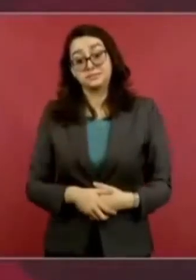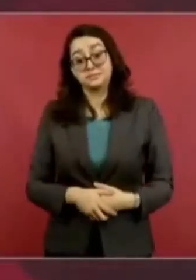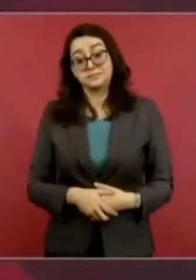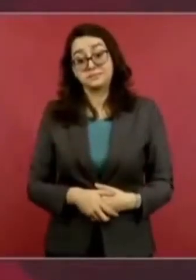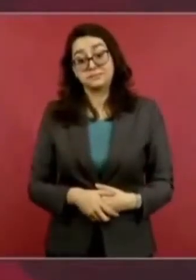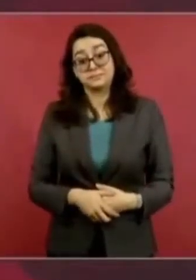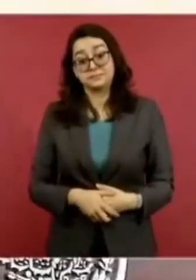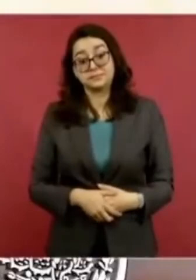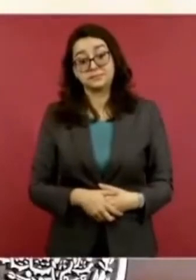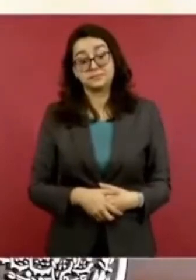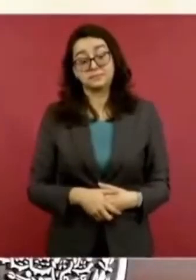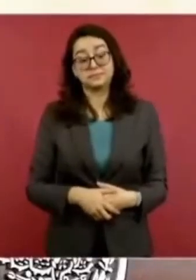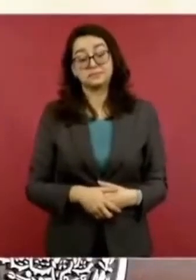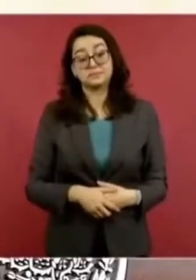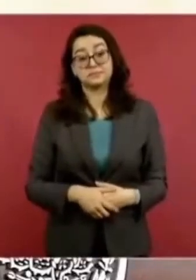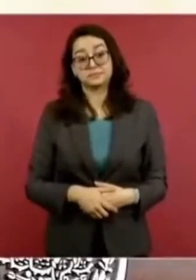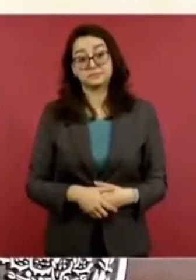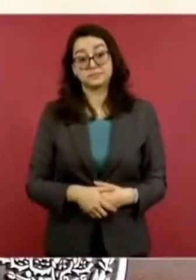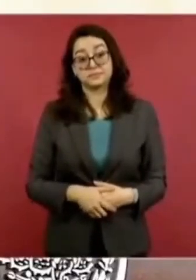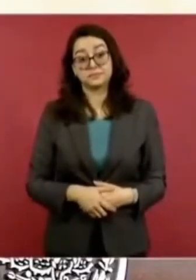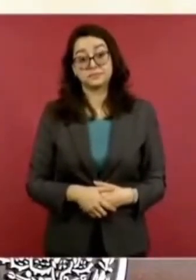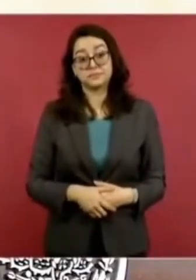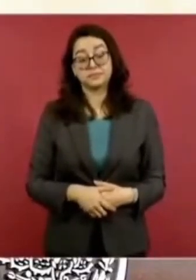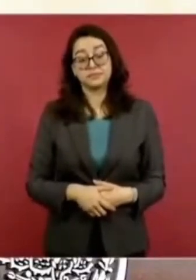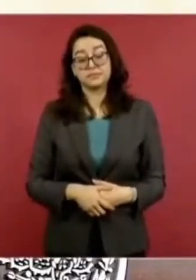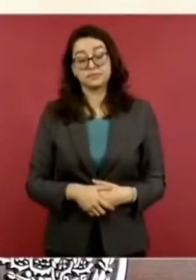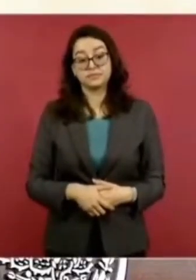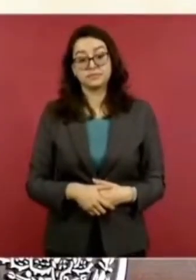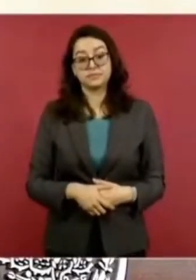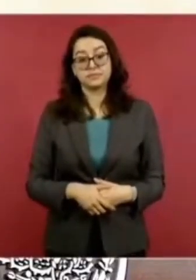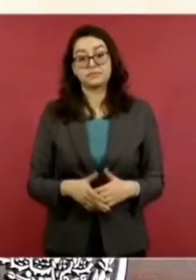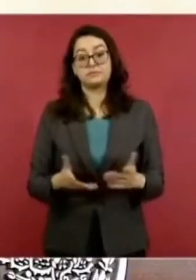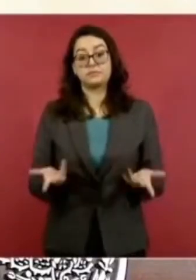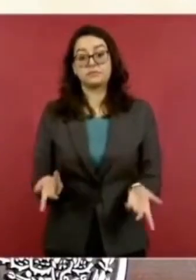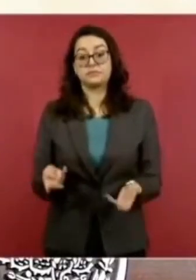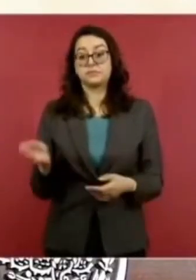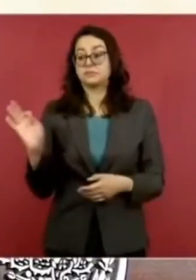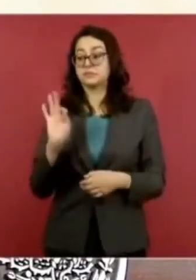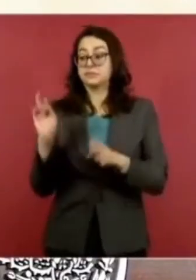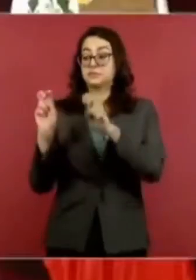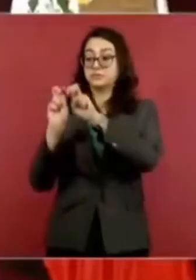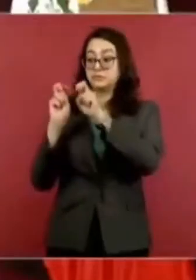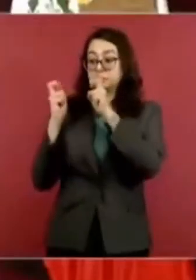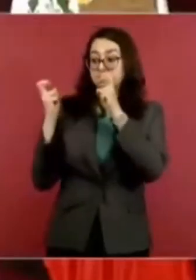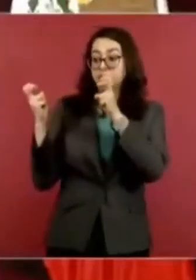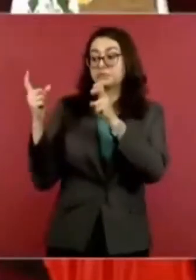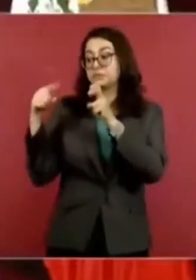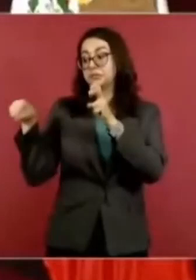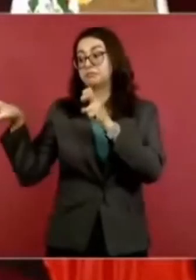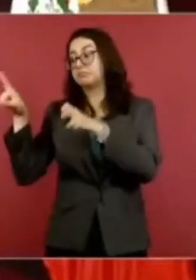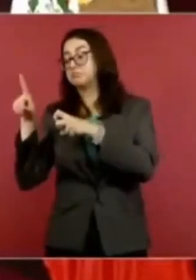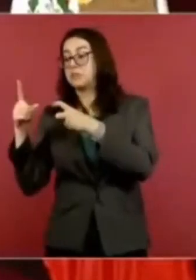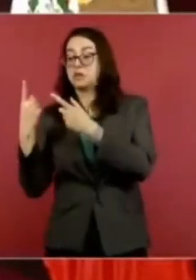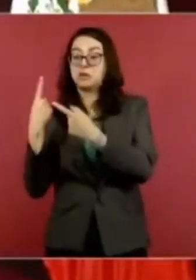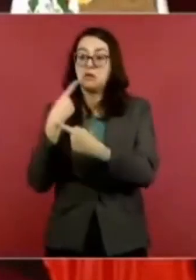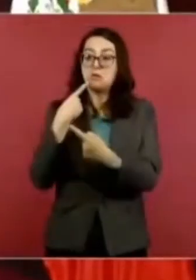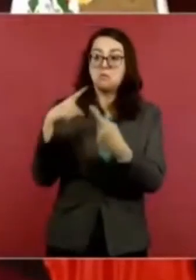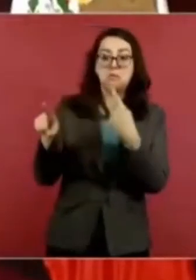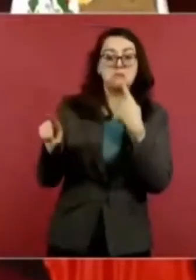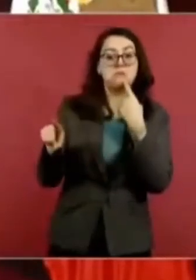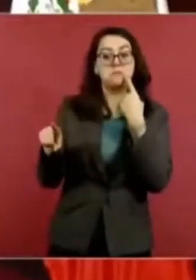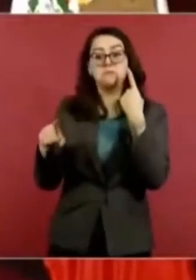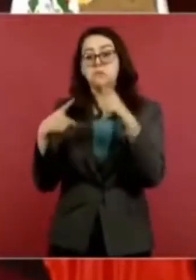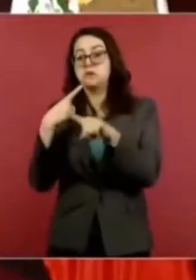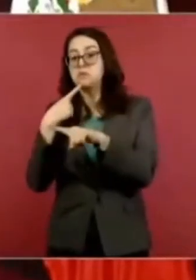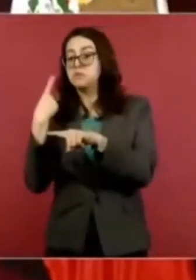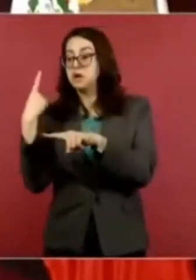ministros defienden lo que